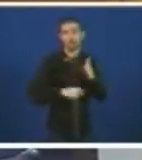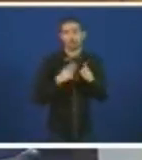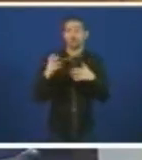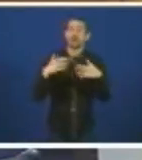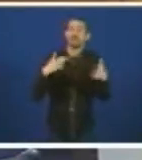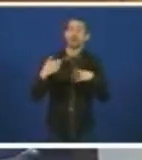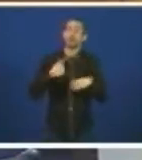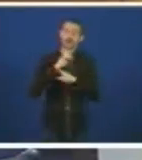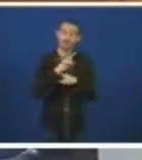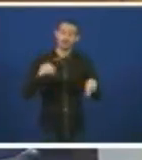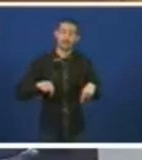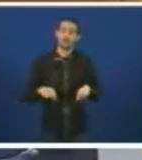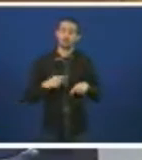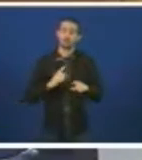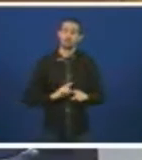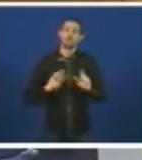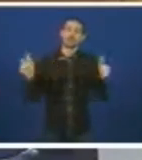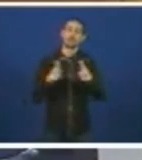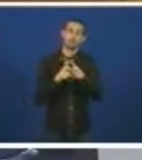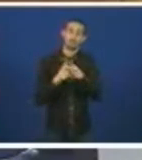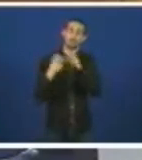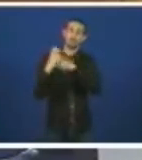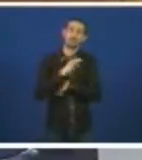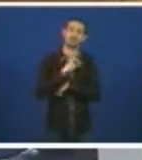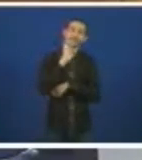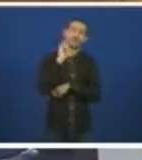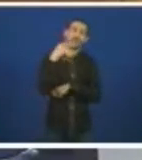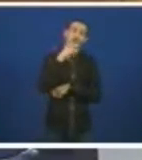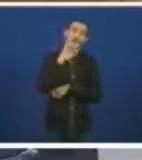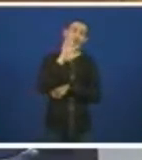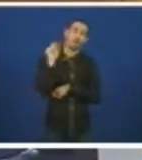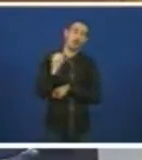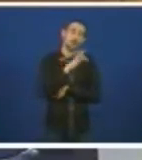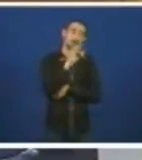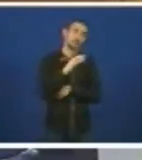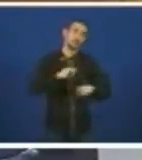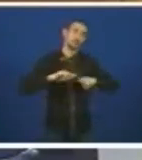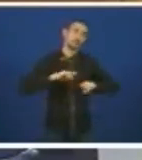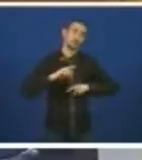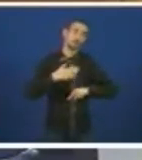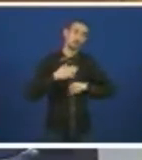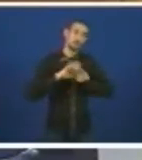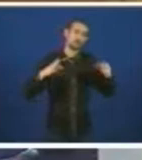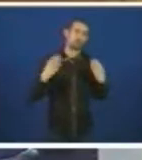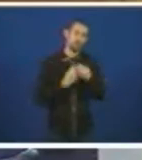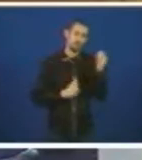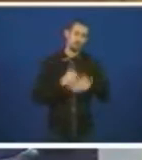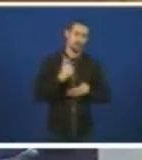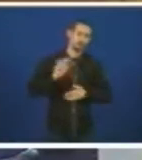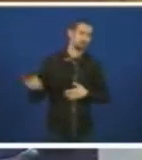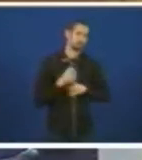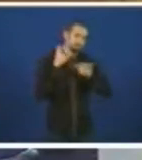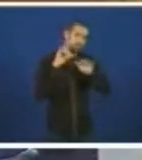nun encontro entre o portavoz do Partido Popular, señor Figueroa, e a dirección de Povisa, con un gran desplie de mediático, anunciase a